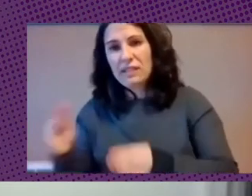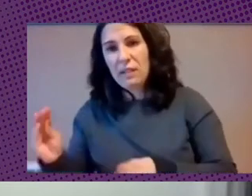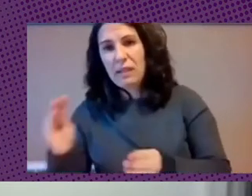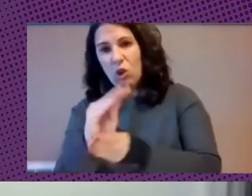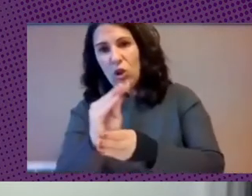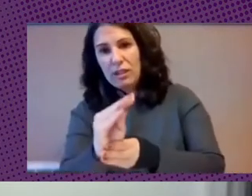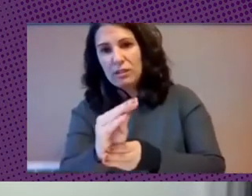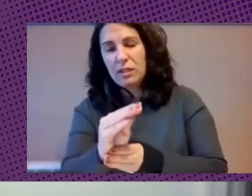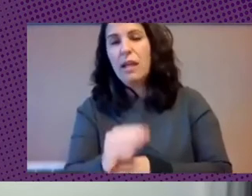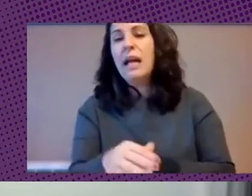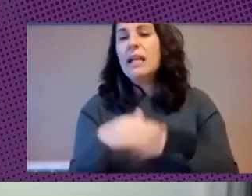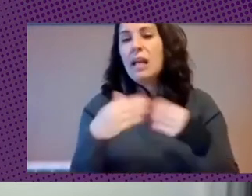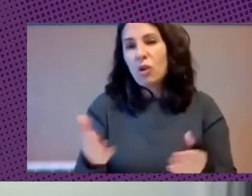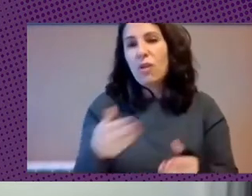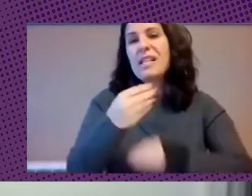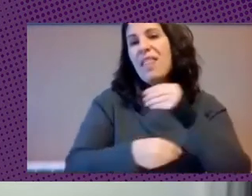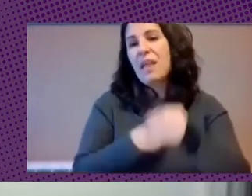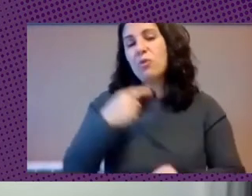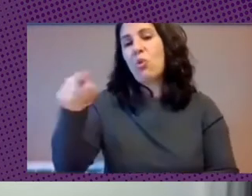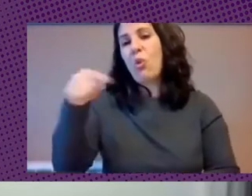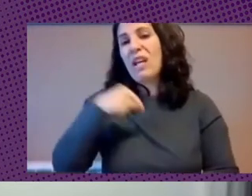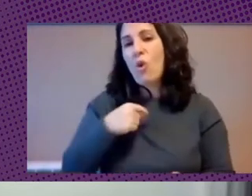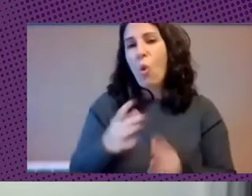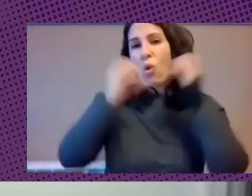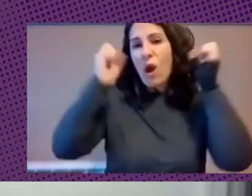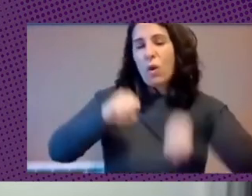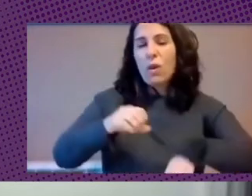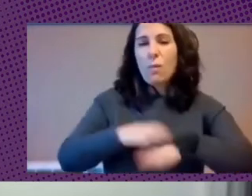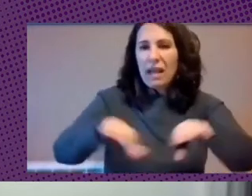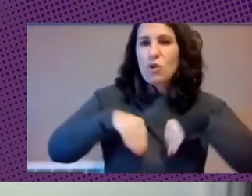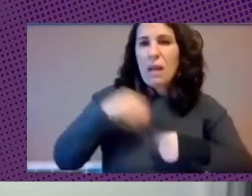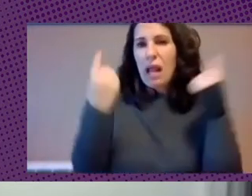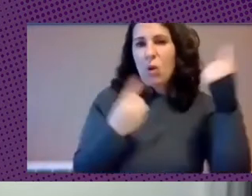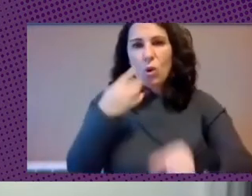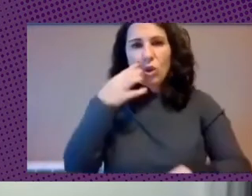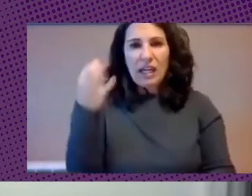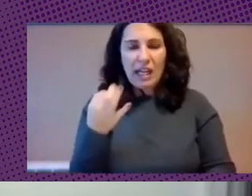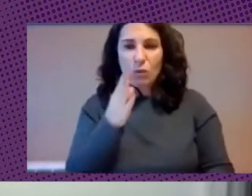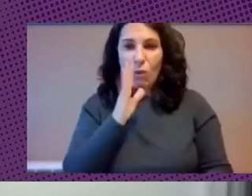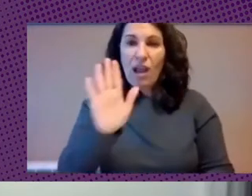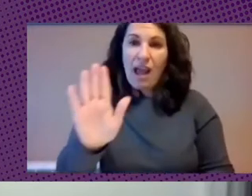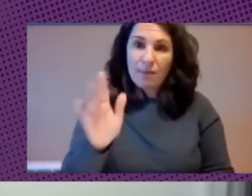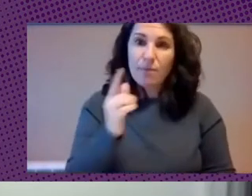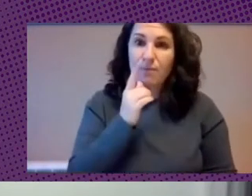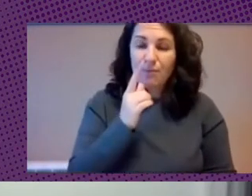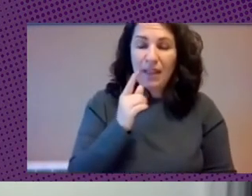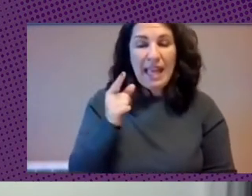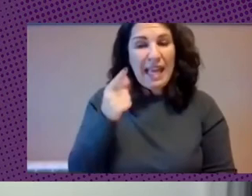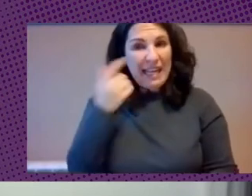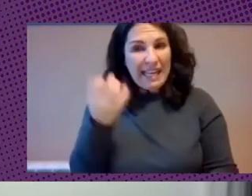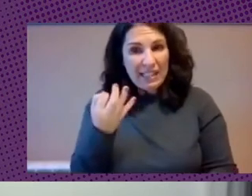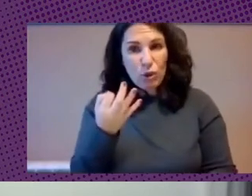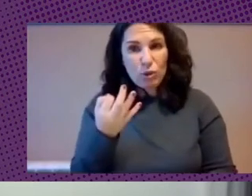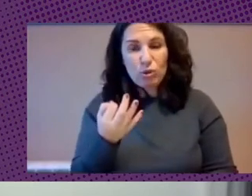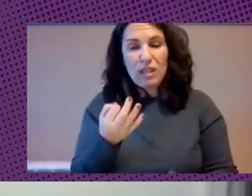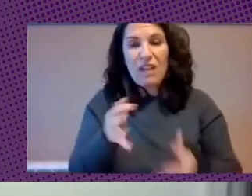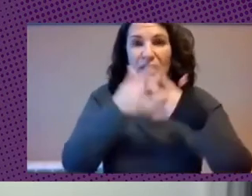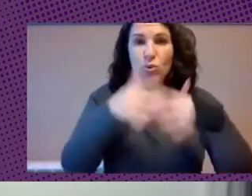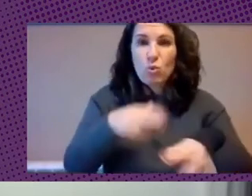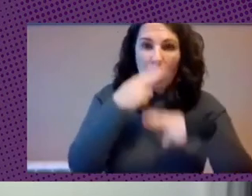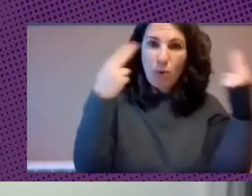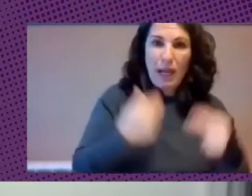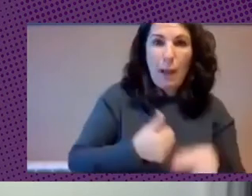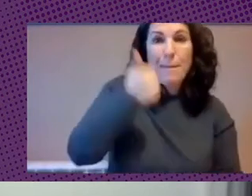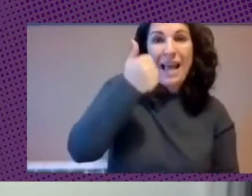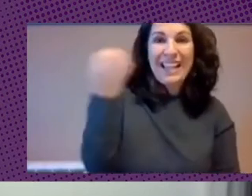y vamos a hacer un acuerdo para asumir algunos riesgos porque, por cierto, hay más riesgos en infraestructura pública